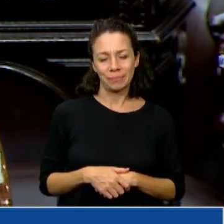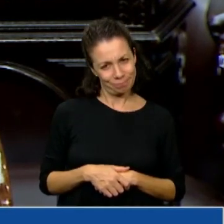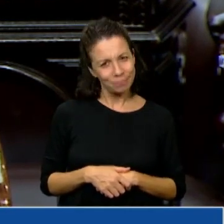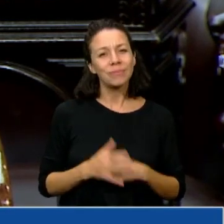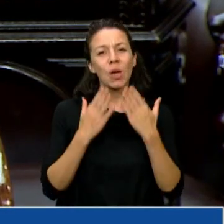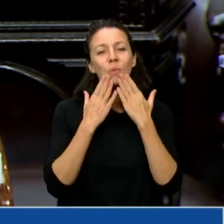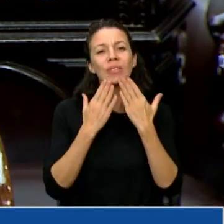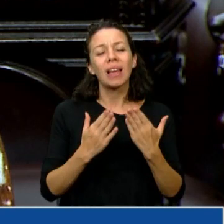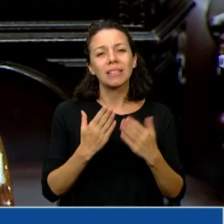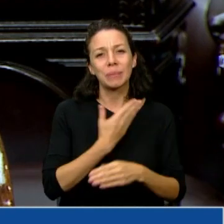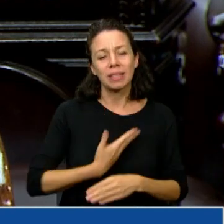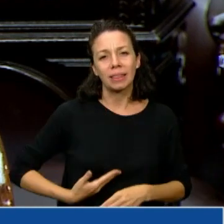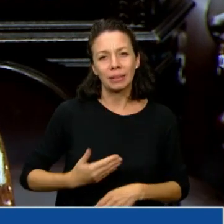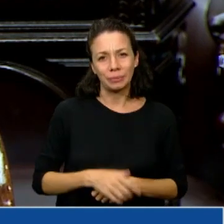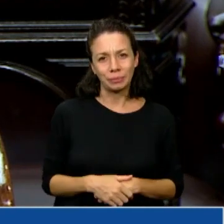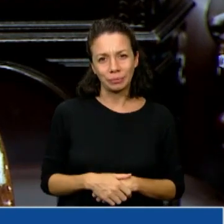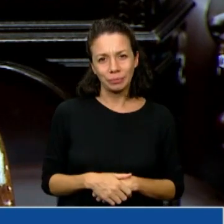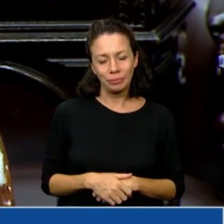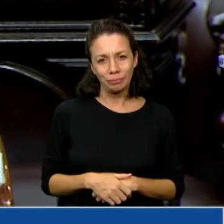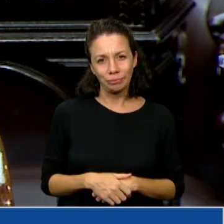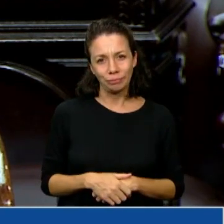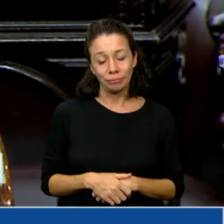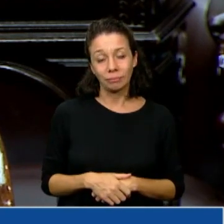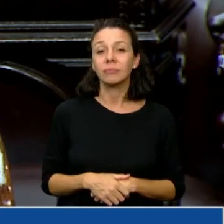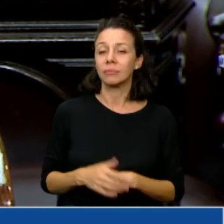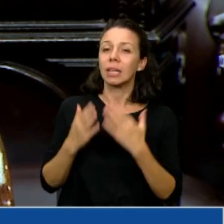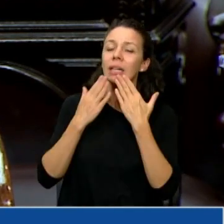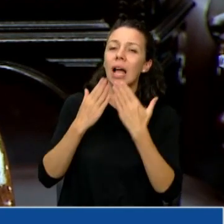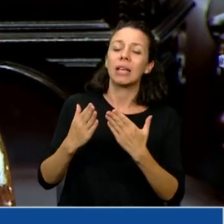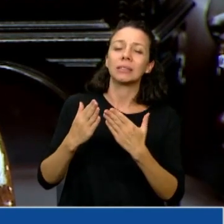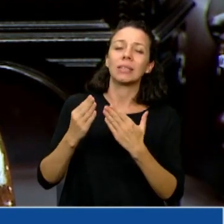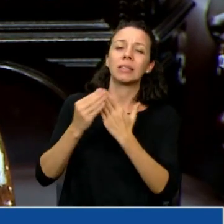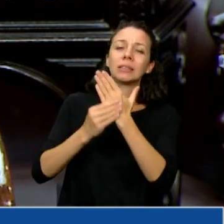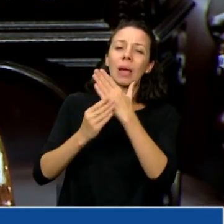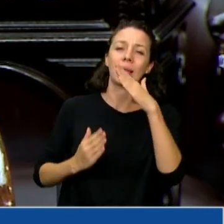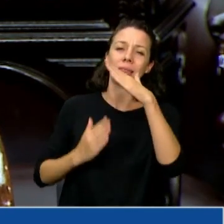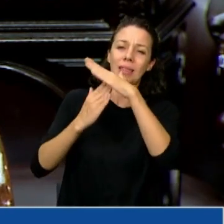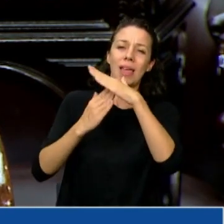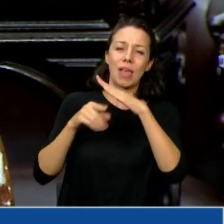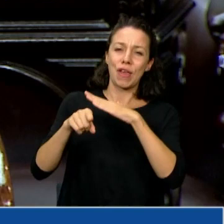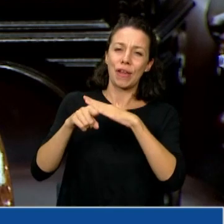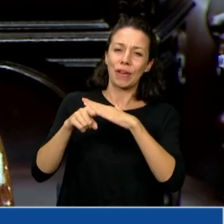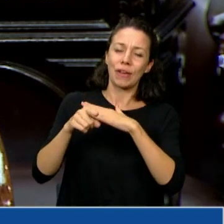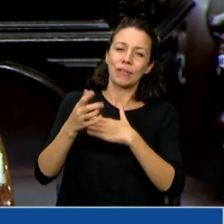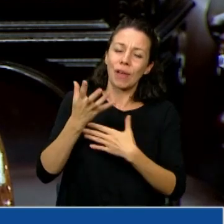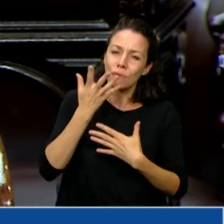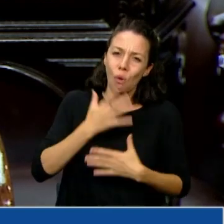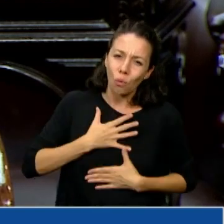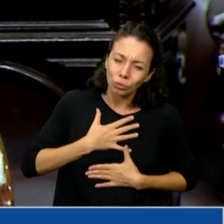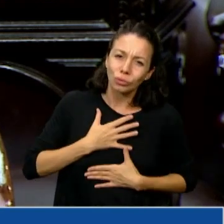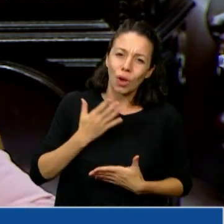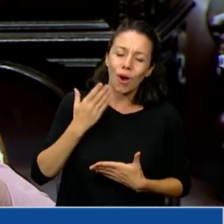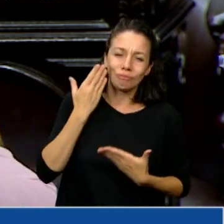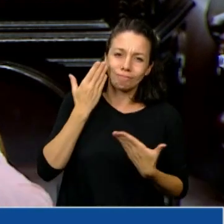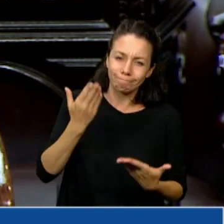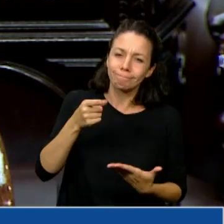Gracias, Presidente. Gracias, señor Jefe de Gabinete. Un gusto escucharlo y